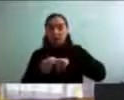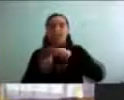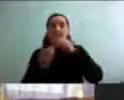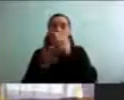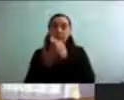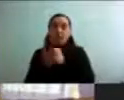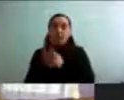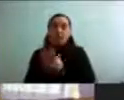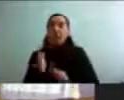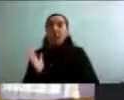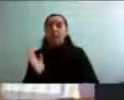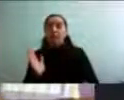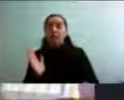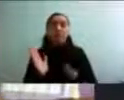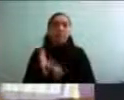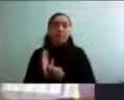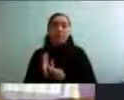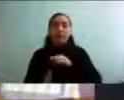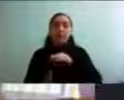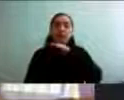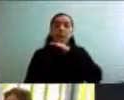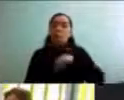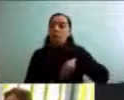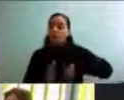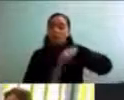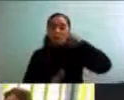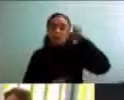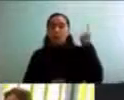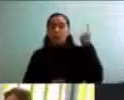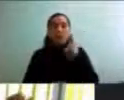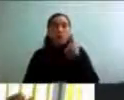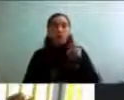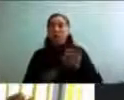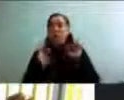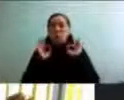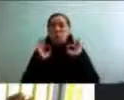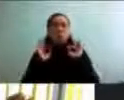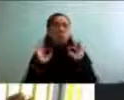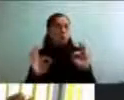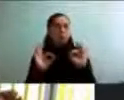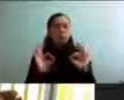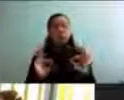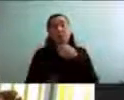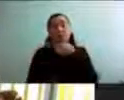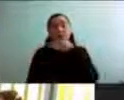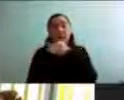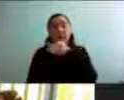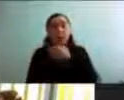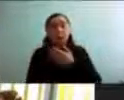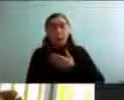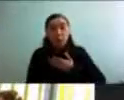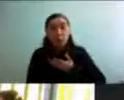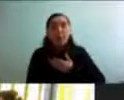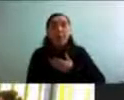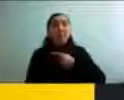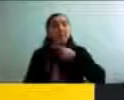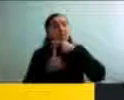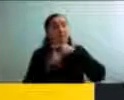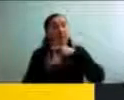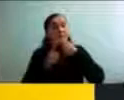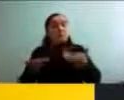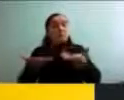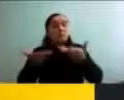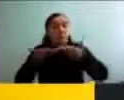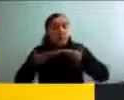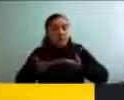programa excelente, diría yo, con los beneficios que hemos recibido los